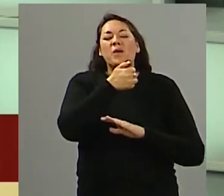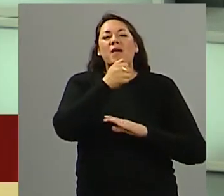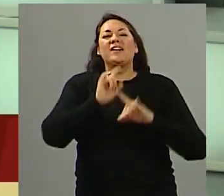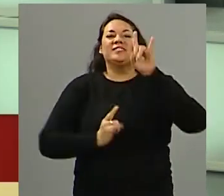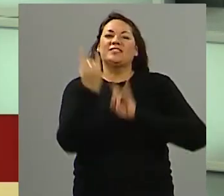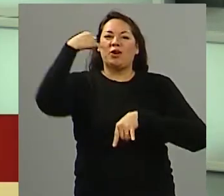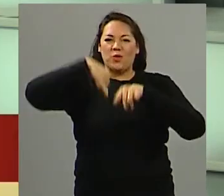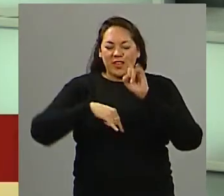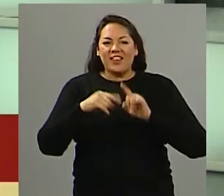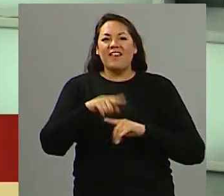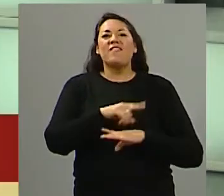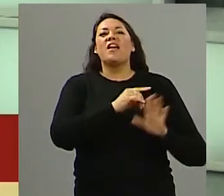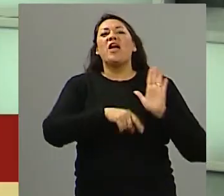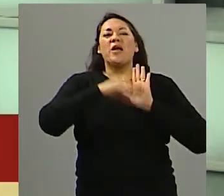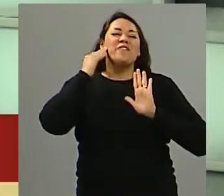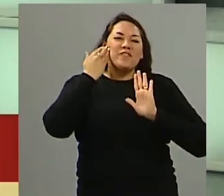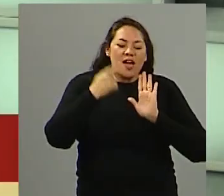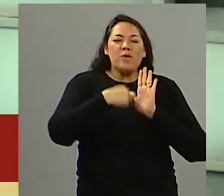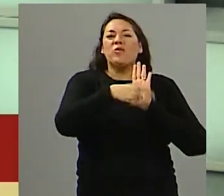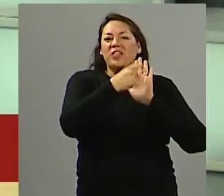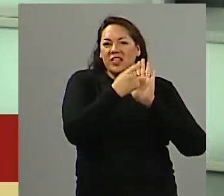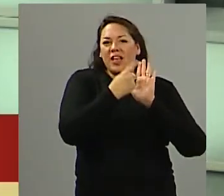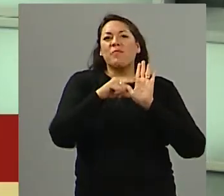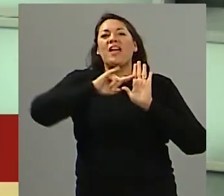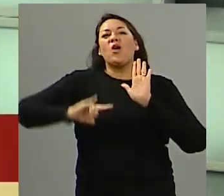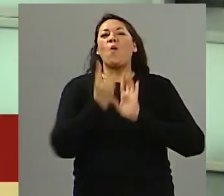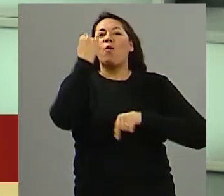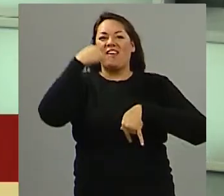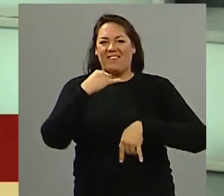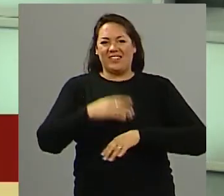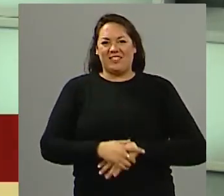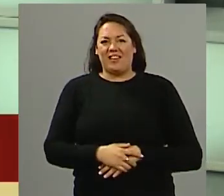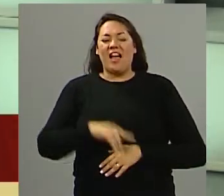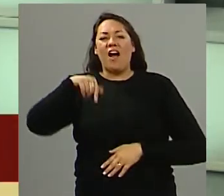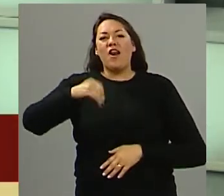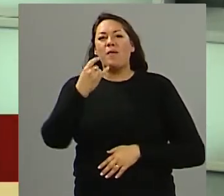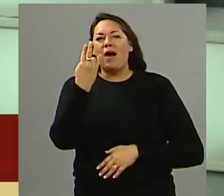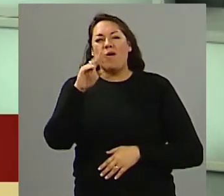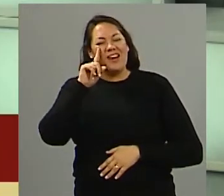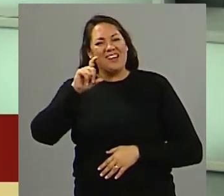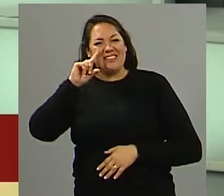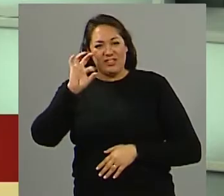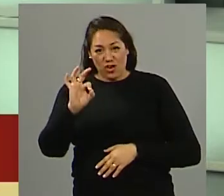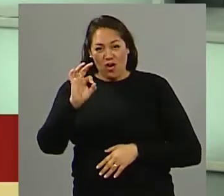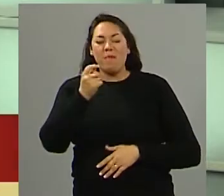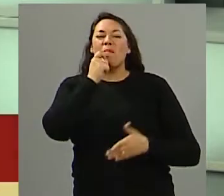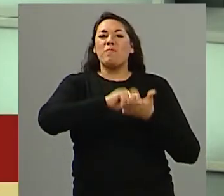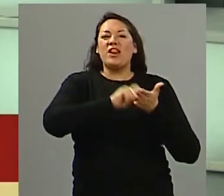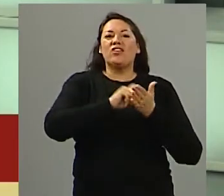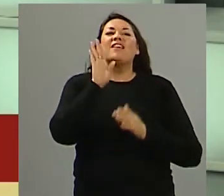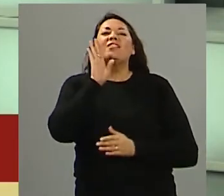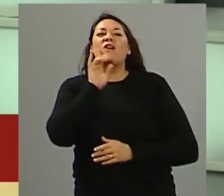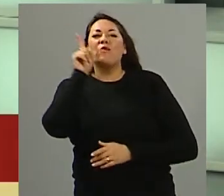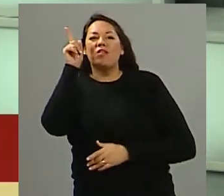señalú, y en Instagram como Unidiversidad. Hablamos con Mauricio Zabalza, que es periodista, está en Estados Unidos, y seguimos